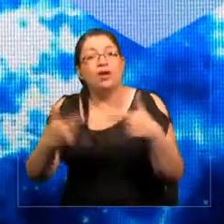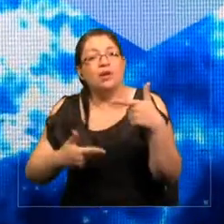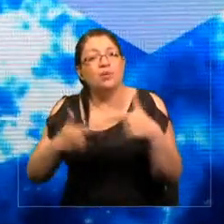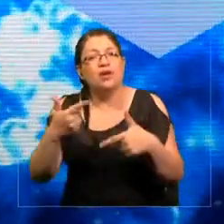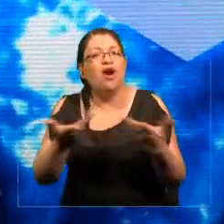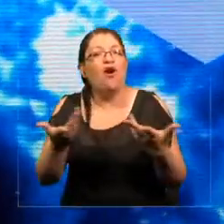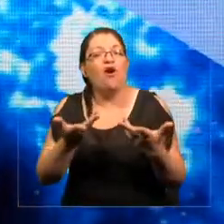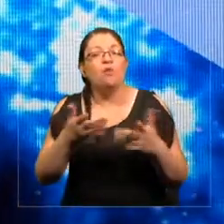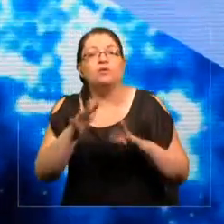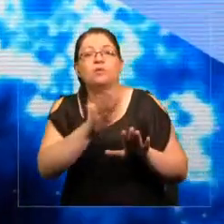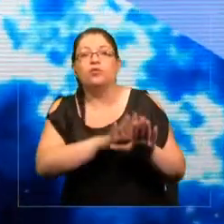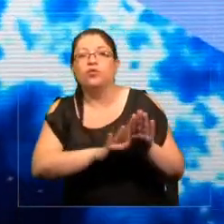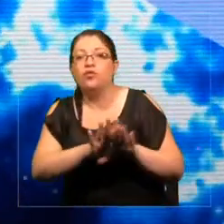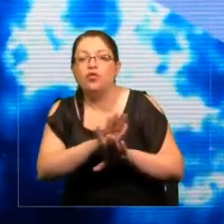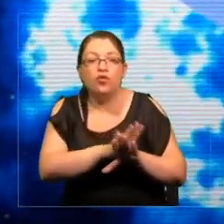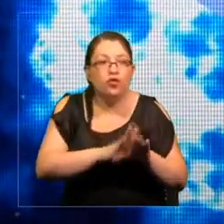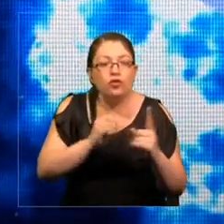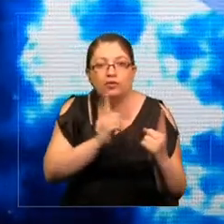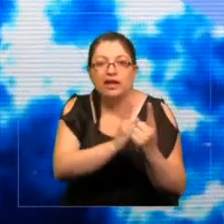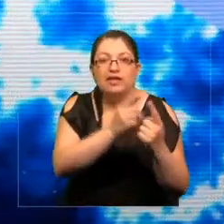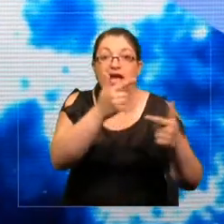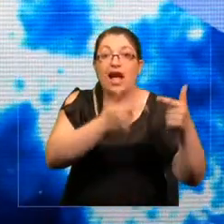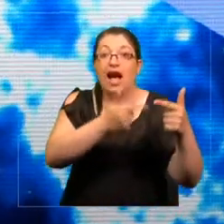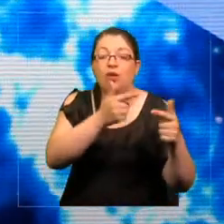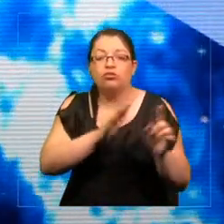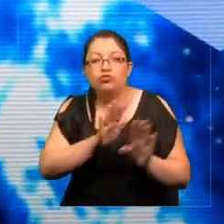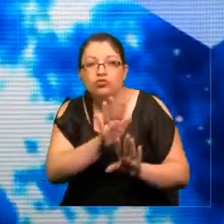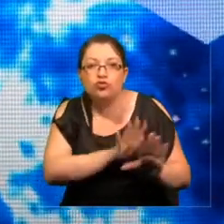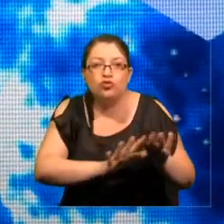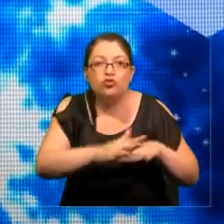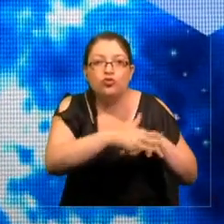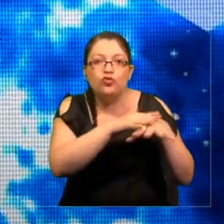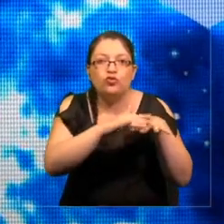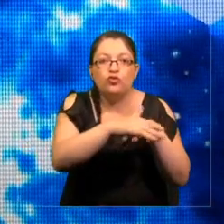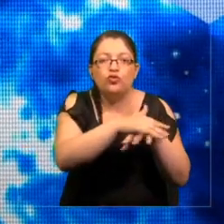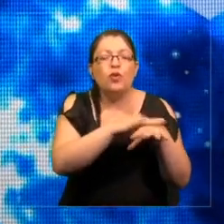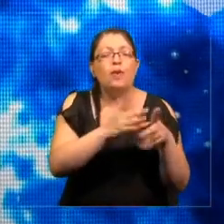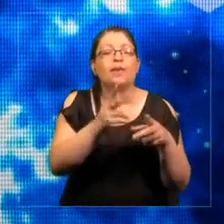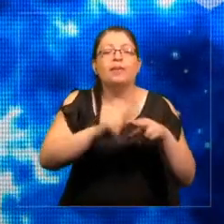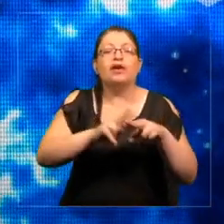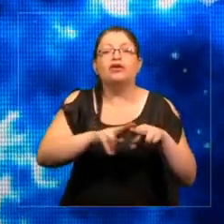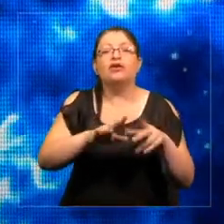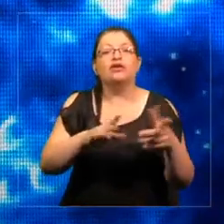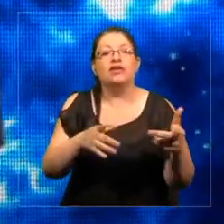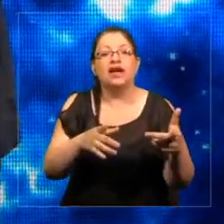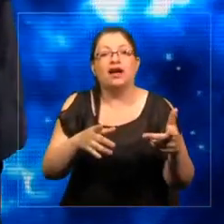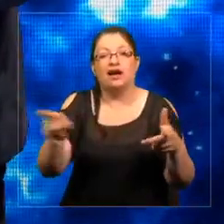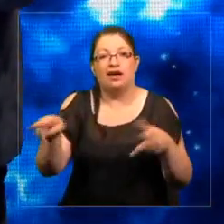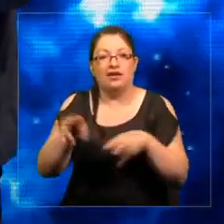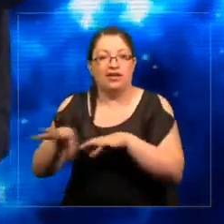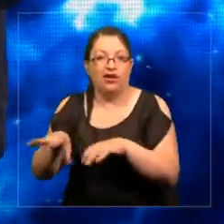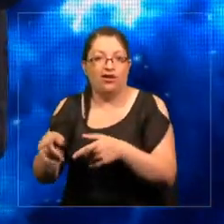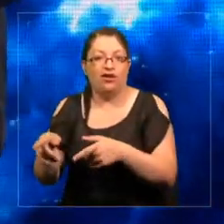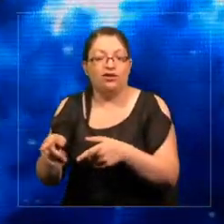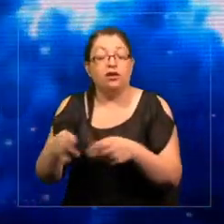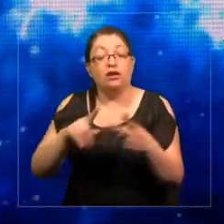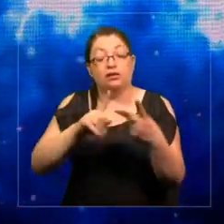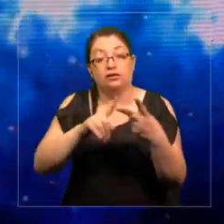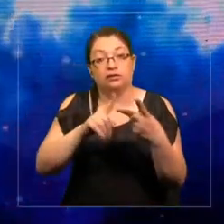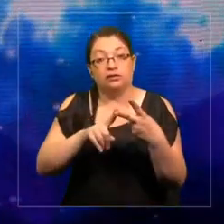través del lobbying o cabildeo. Para no crear las condiciones para que se implementen. Lo segundo,